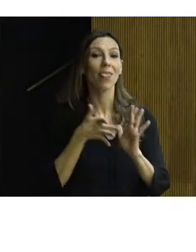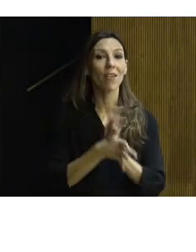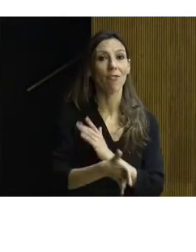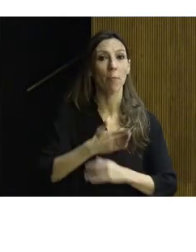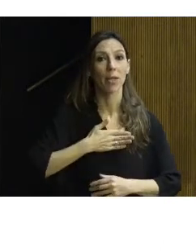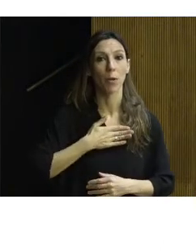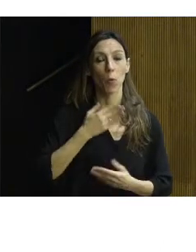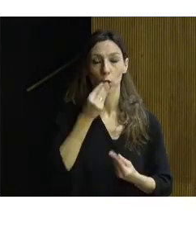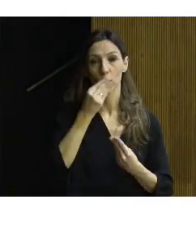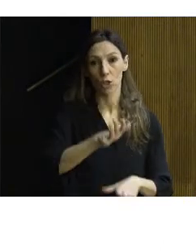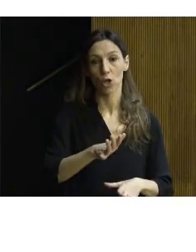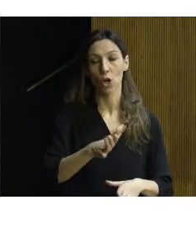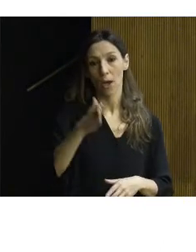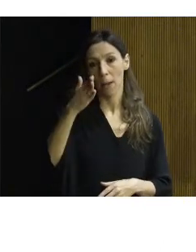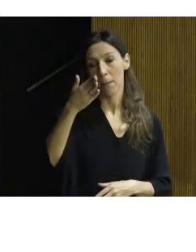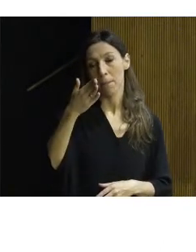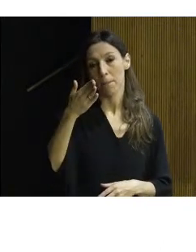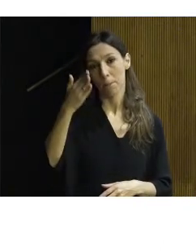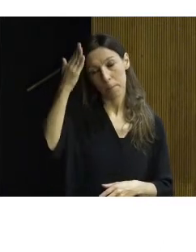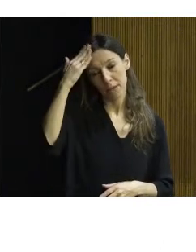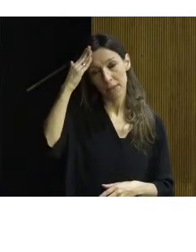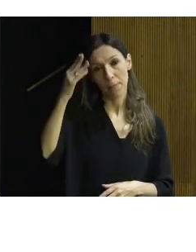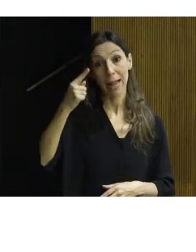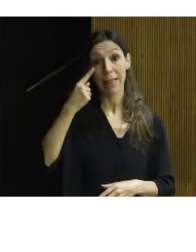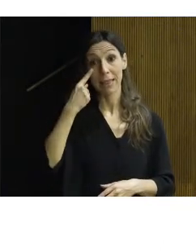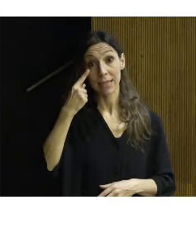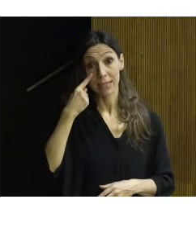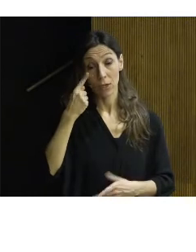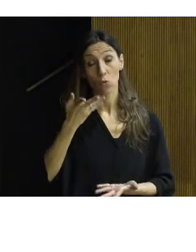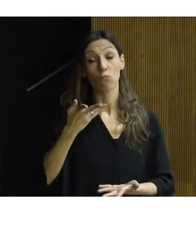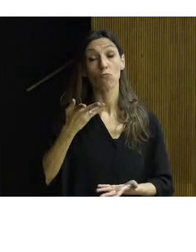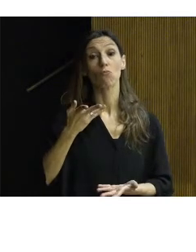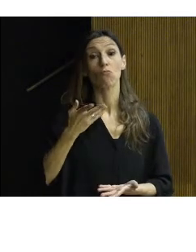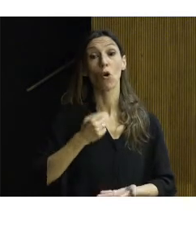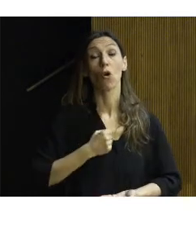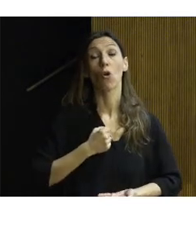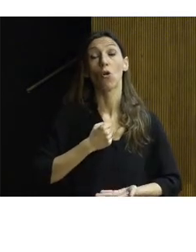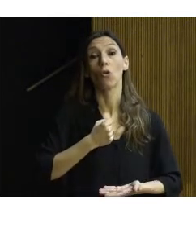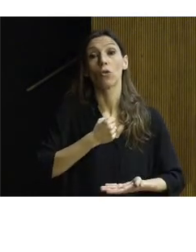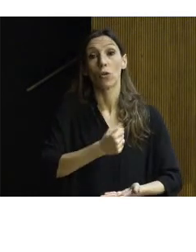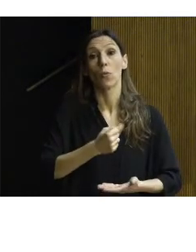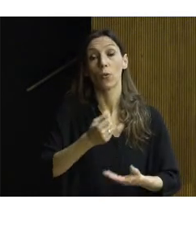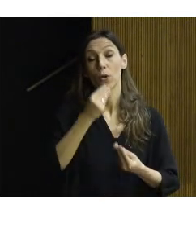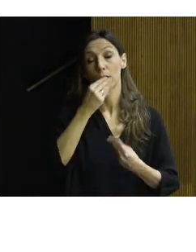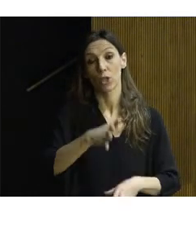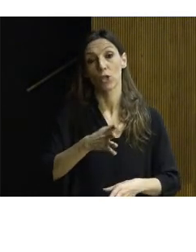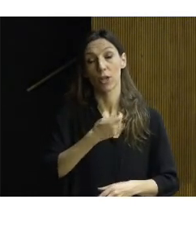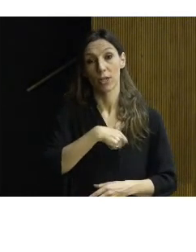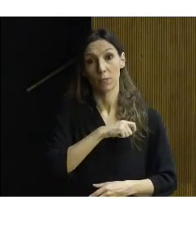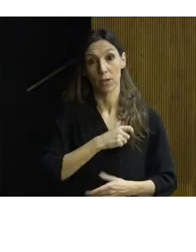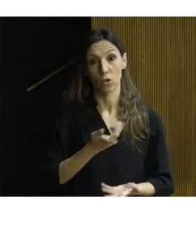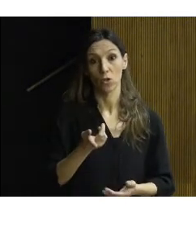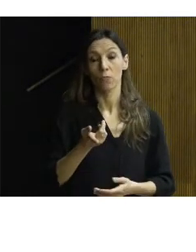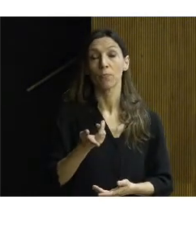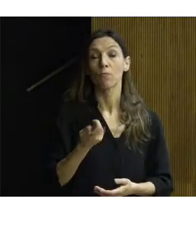como el principal testigo de la distribución de la contribución histórica de los españoles. Luego, como tal, debemos tratarlo siempre que nos